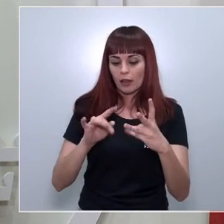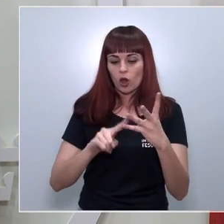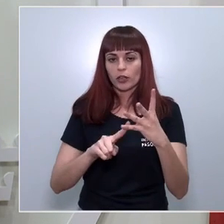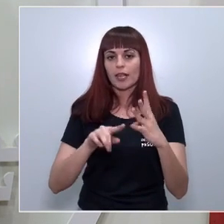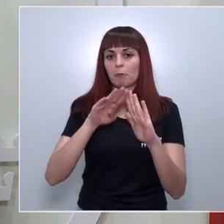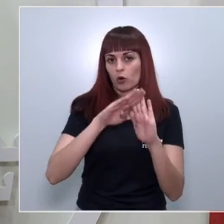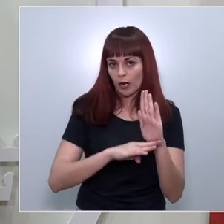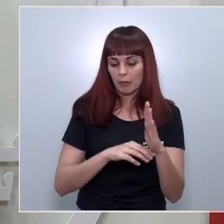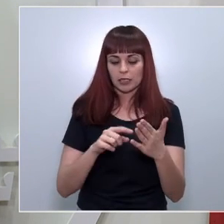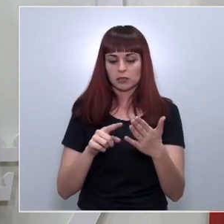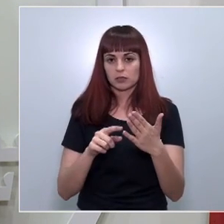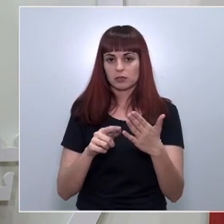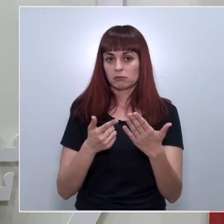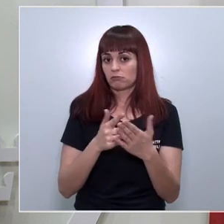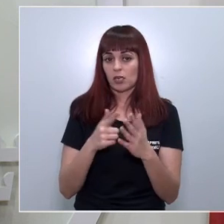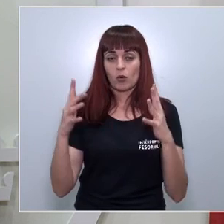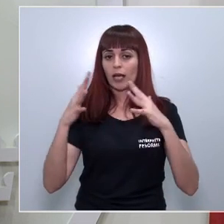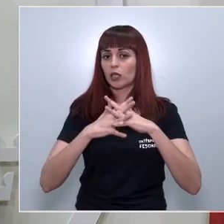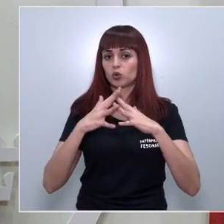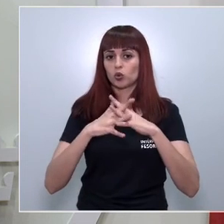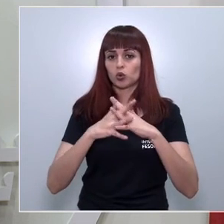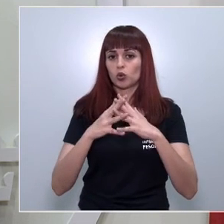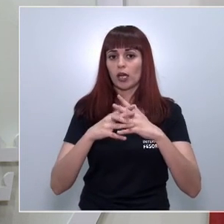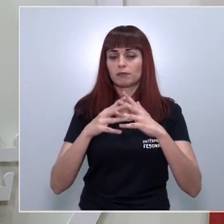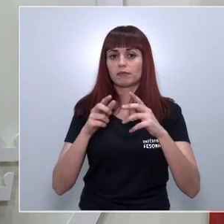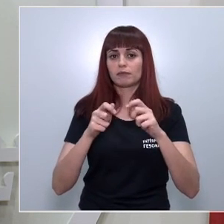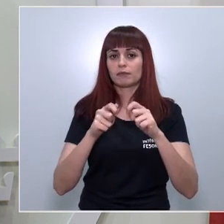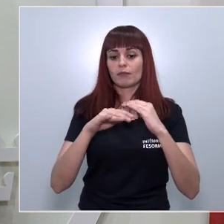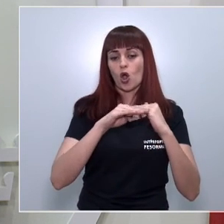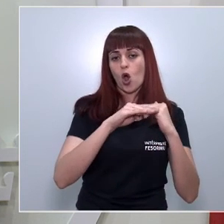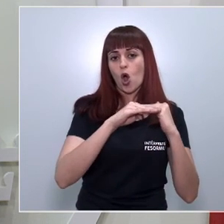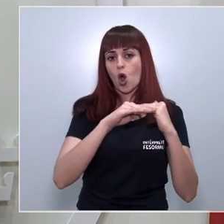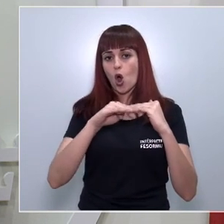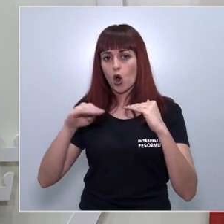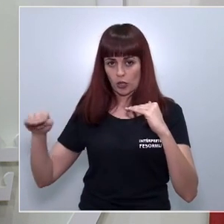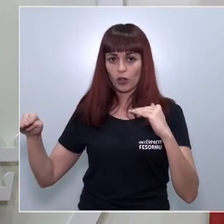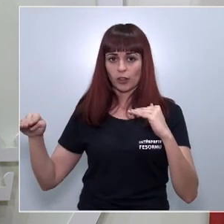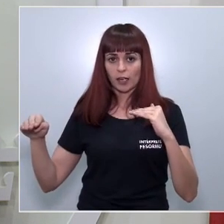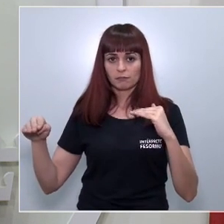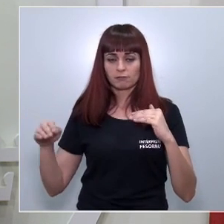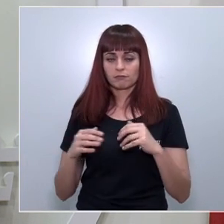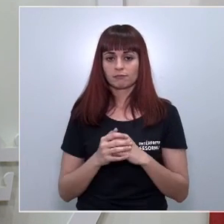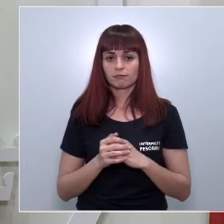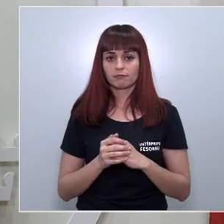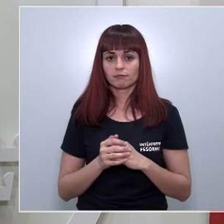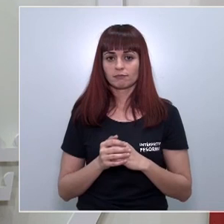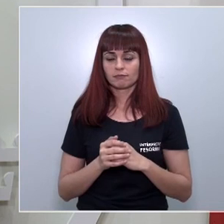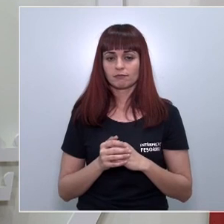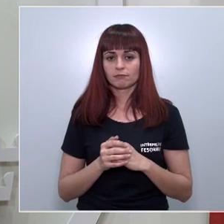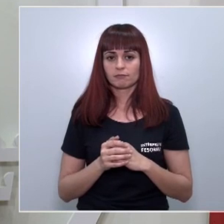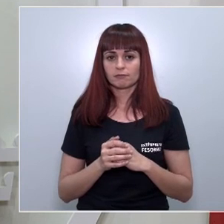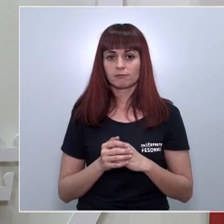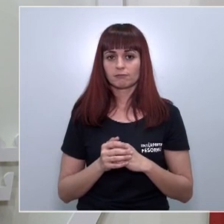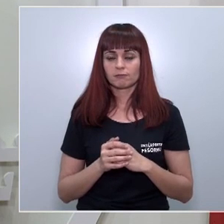y va a ser la estructura es una estructura bastante horizontal la que va a tener lugar en la que se va a conformar en